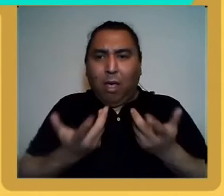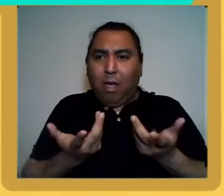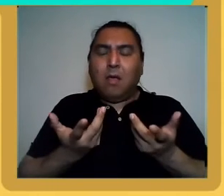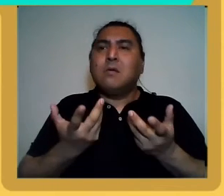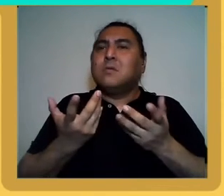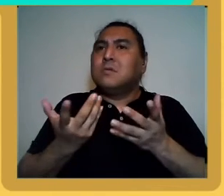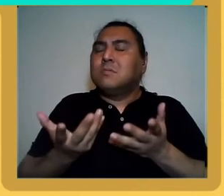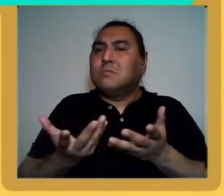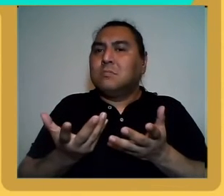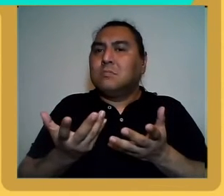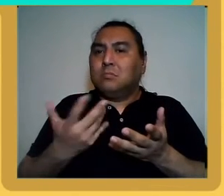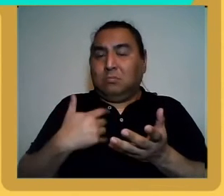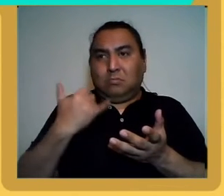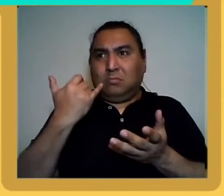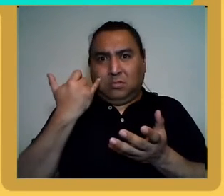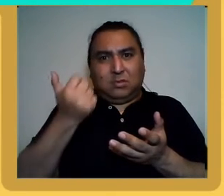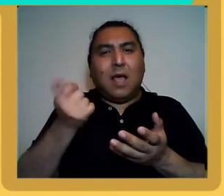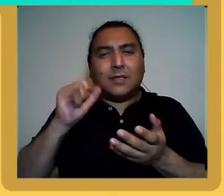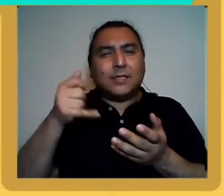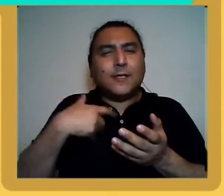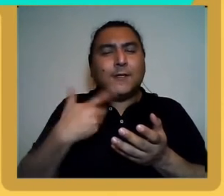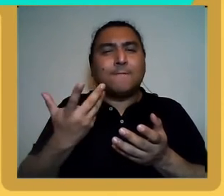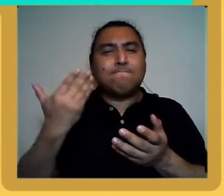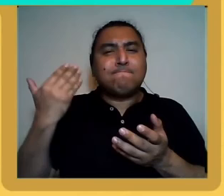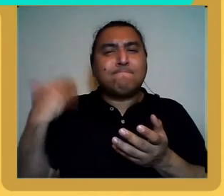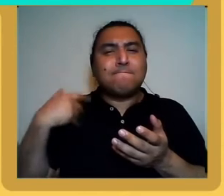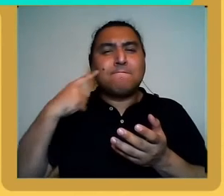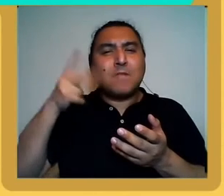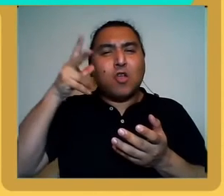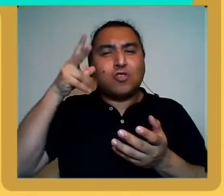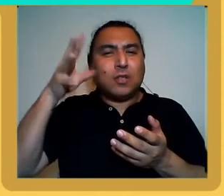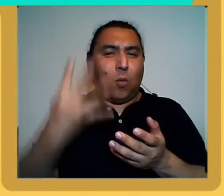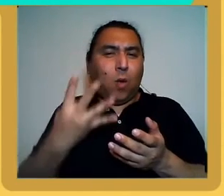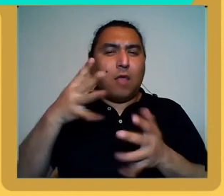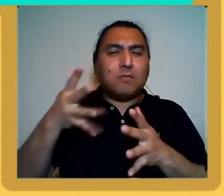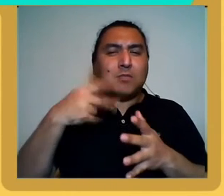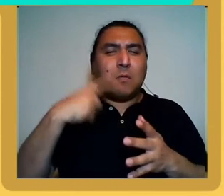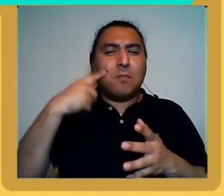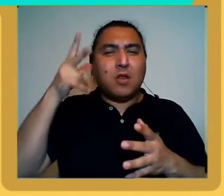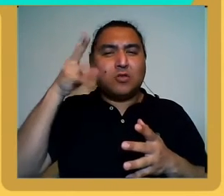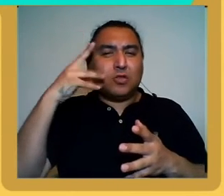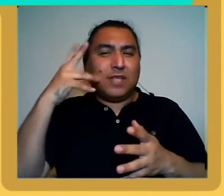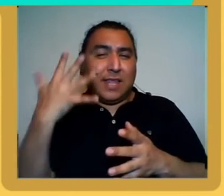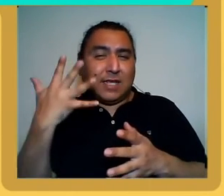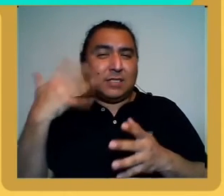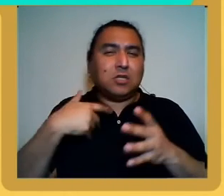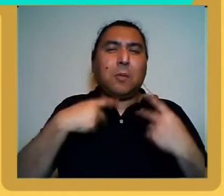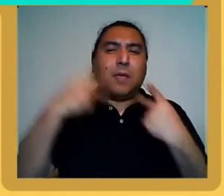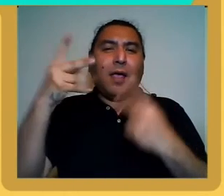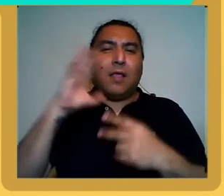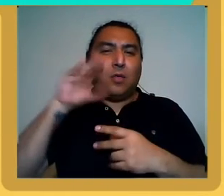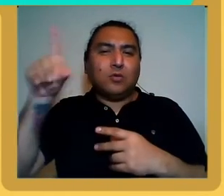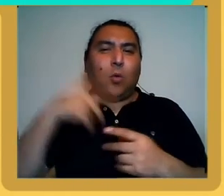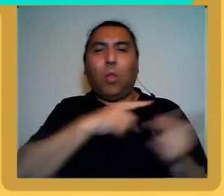trayectoria en la empresa desde el año 84, 85. Yo había viajado a Estados Unidos. Cuando regresé en el